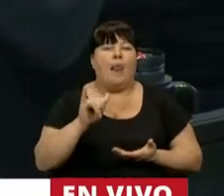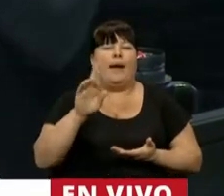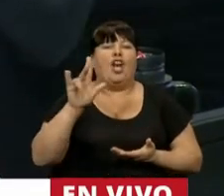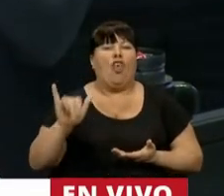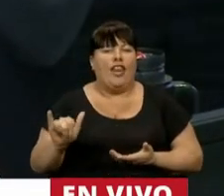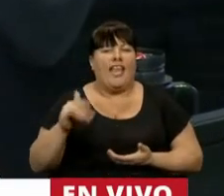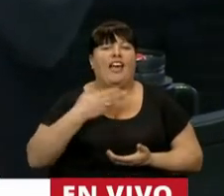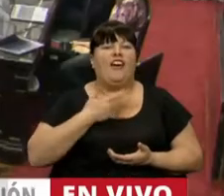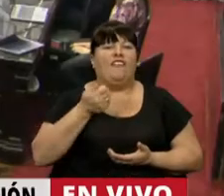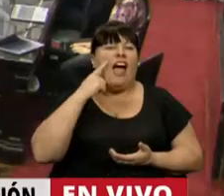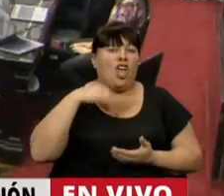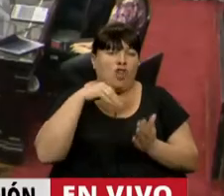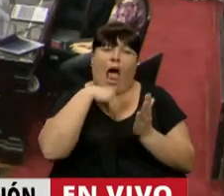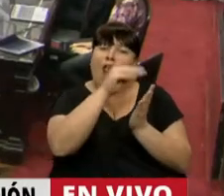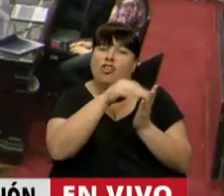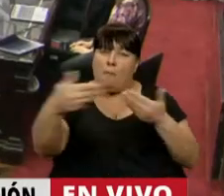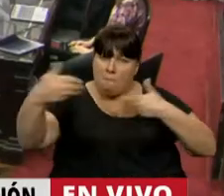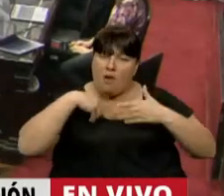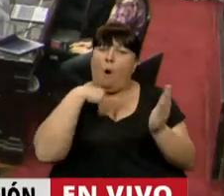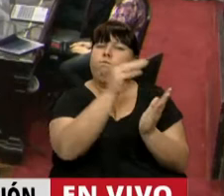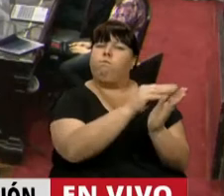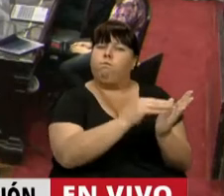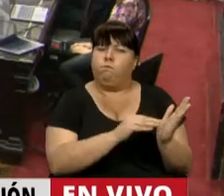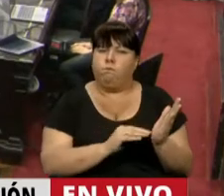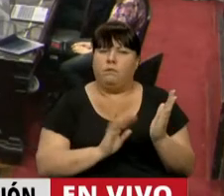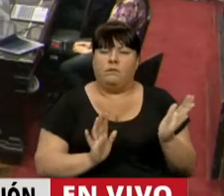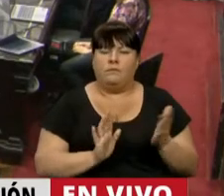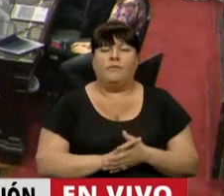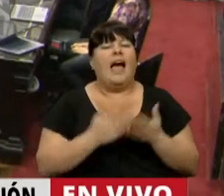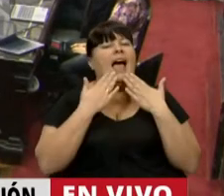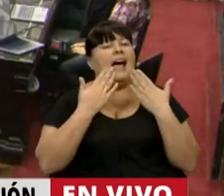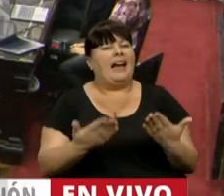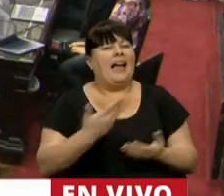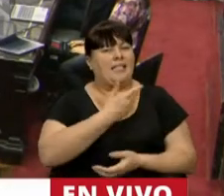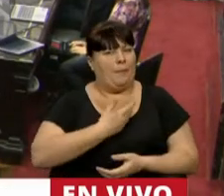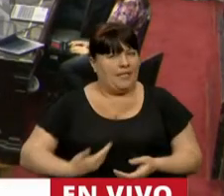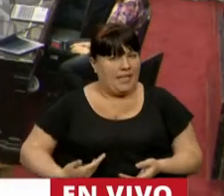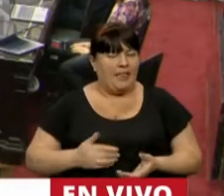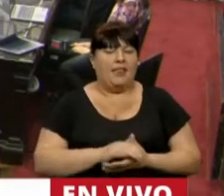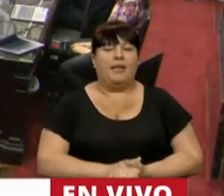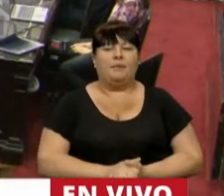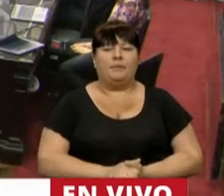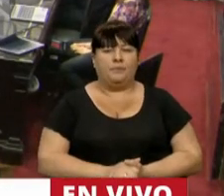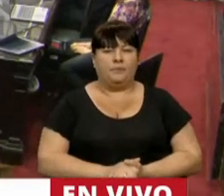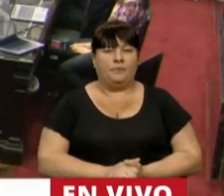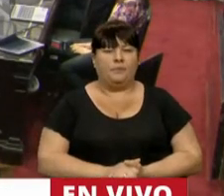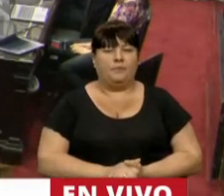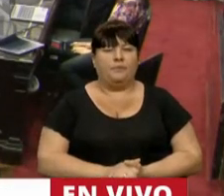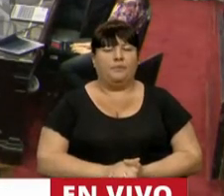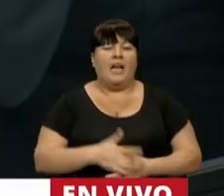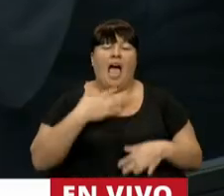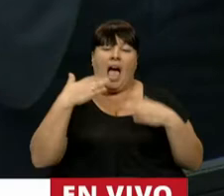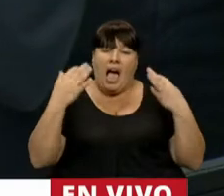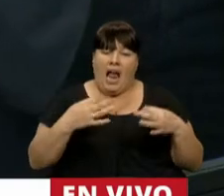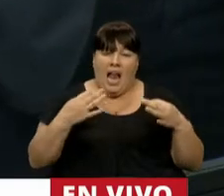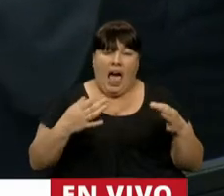diputado Fagioli. Yo voy anotando a todos los que me van pidiendo. Gracias, señor Presidente. La verdad